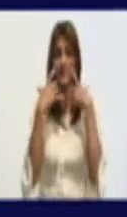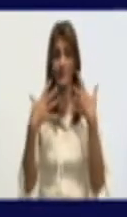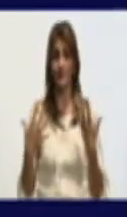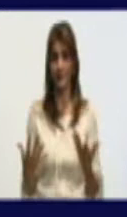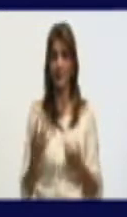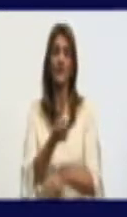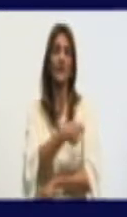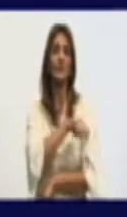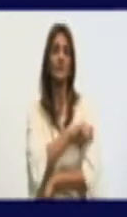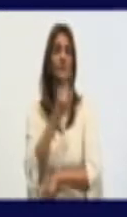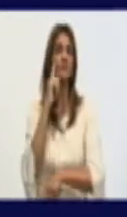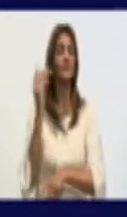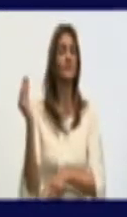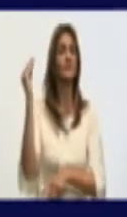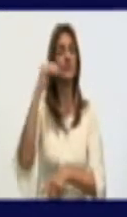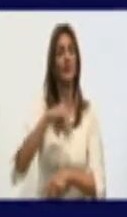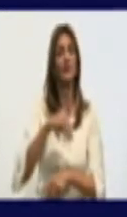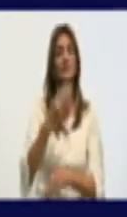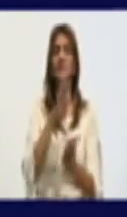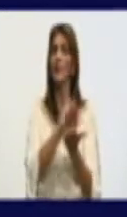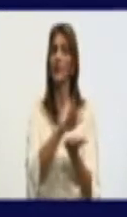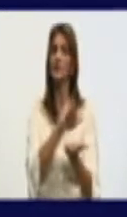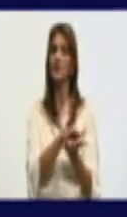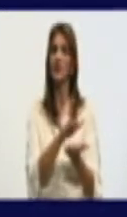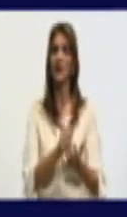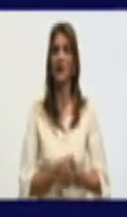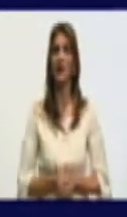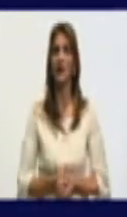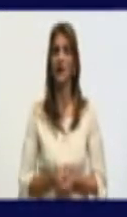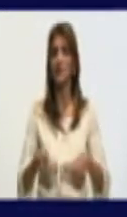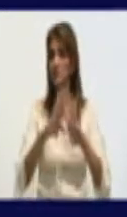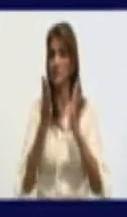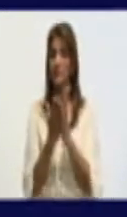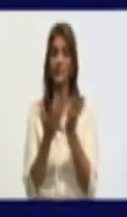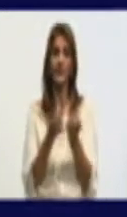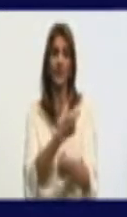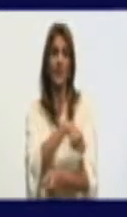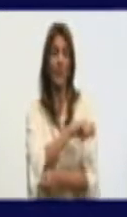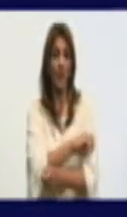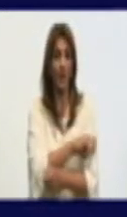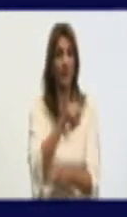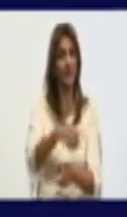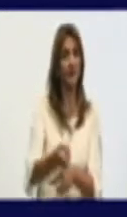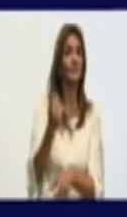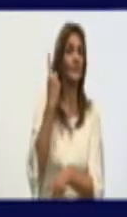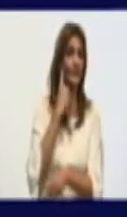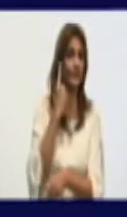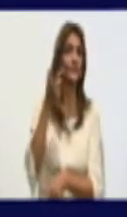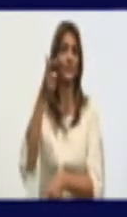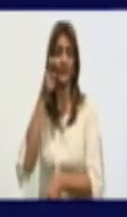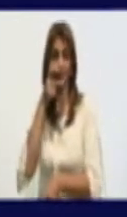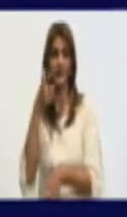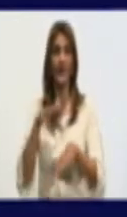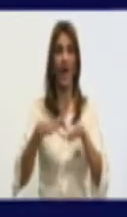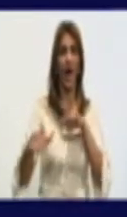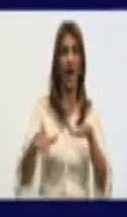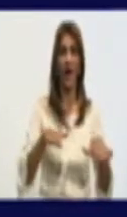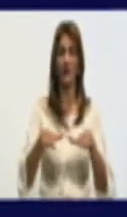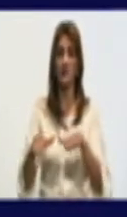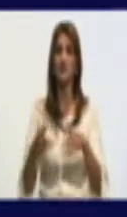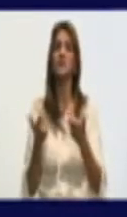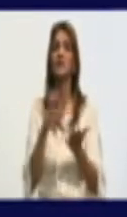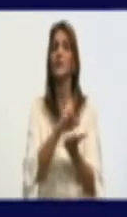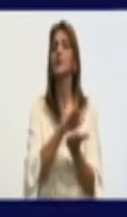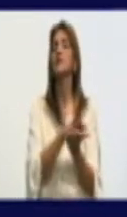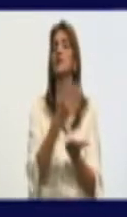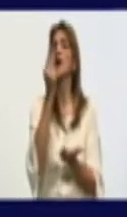se mantenga alerta, activa, que la población mantenga